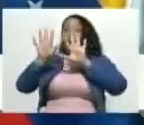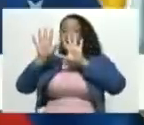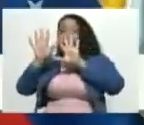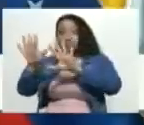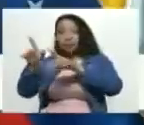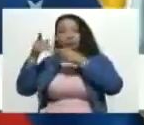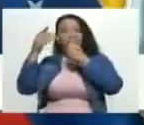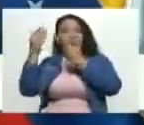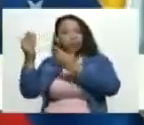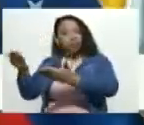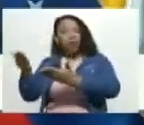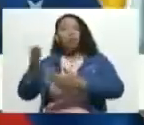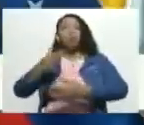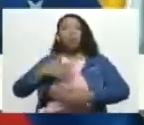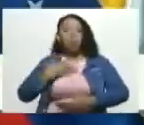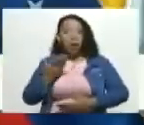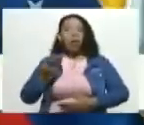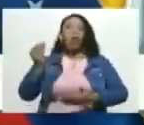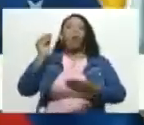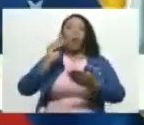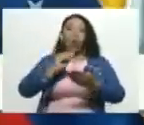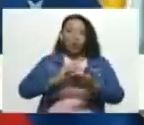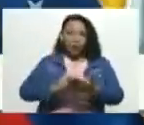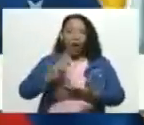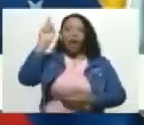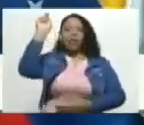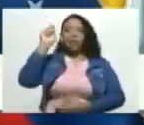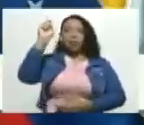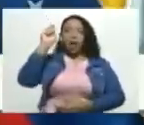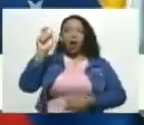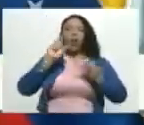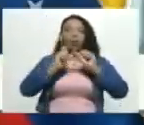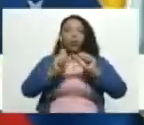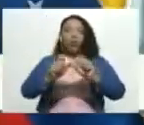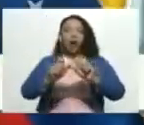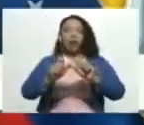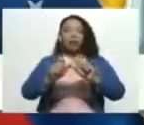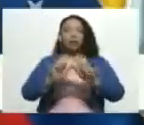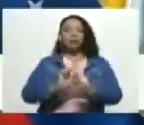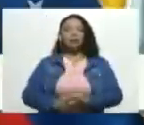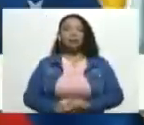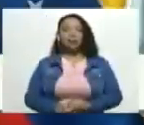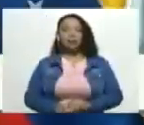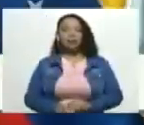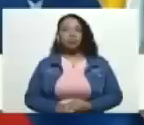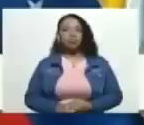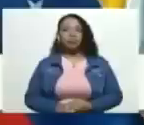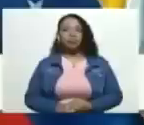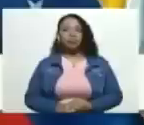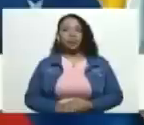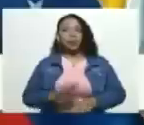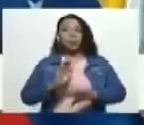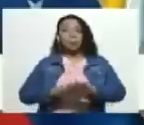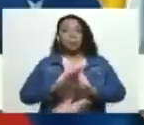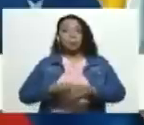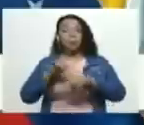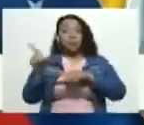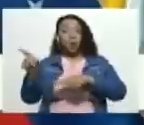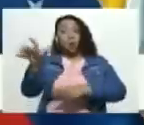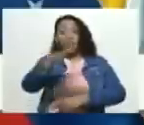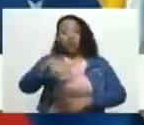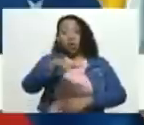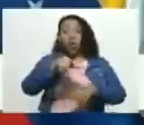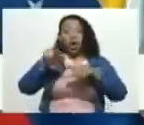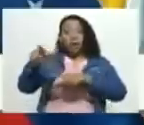entonces podrá seguir teniendo esa cualidad. Por lo tanto, todo aquel